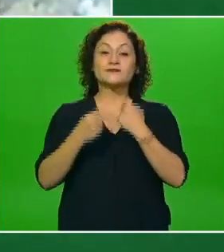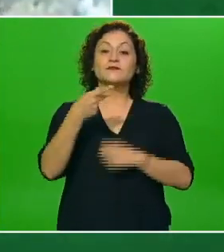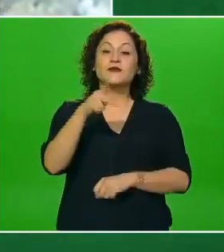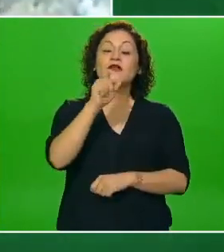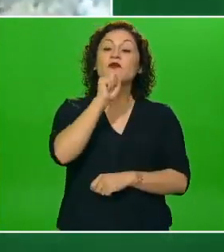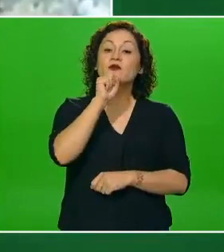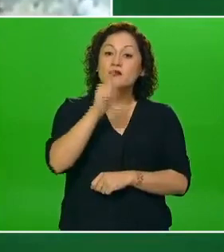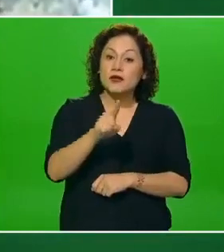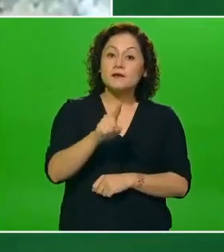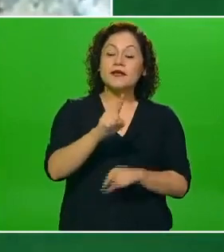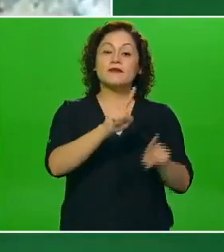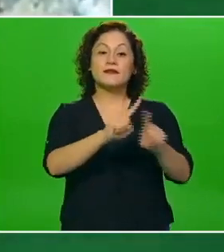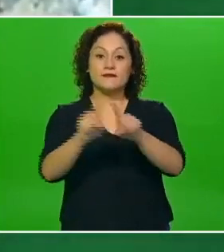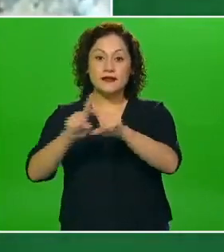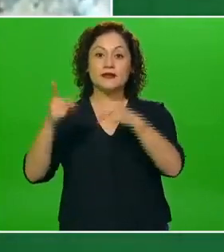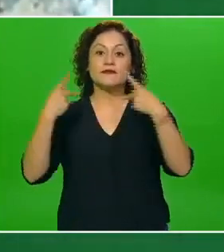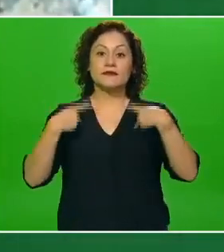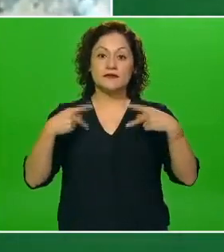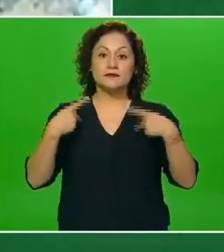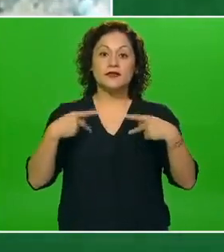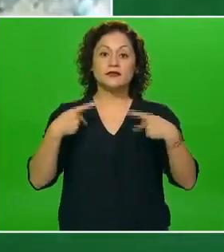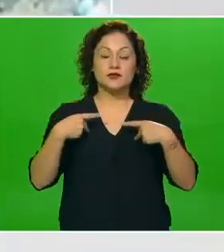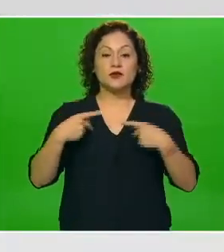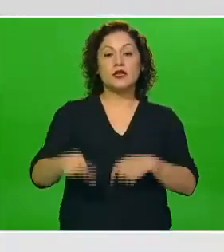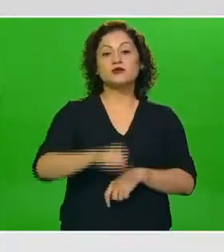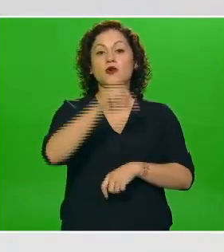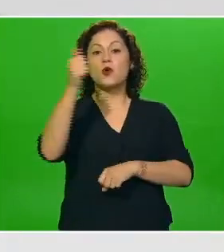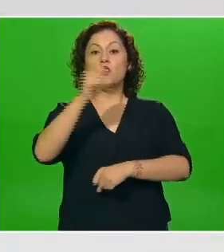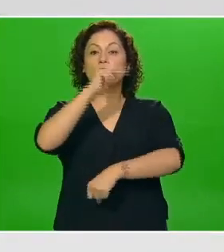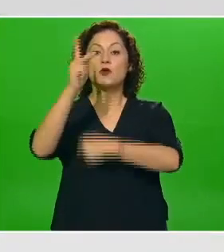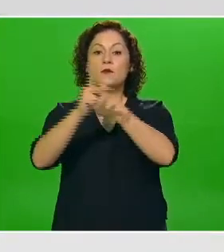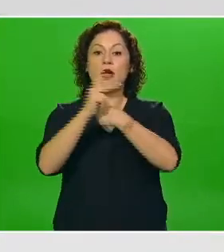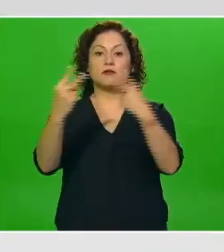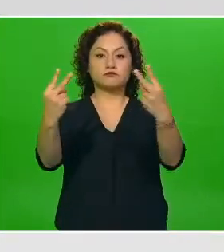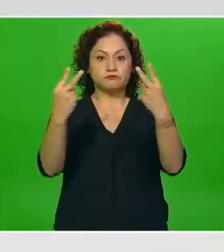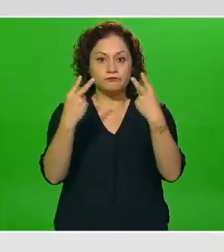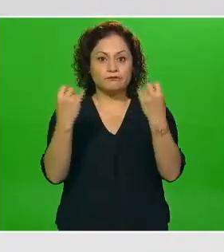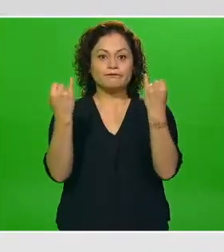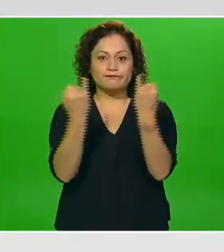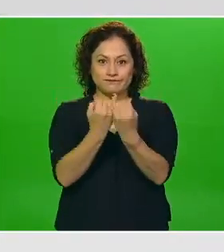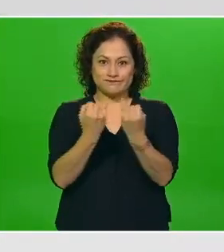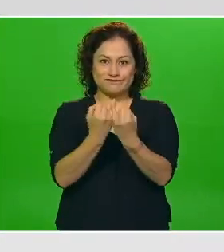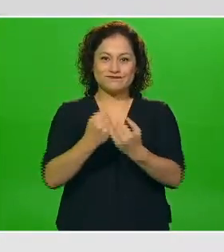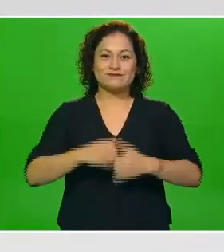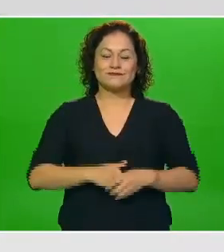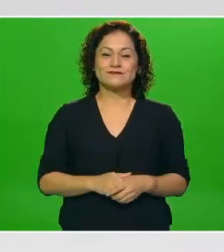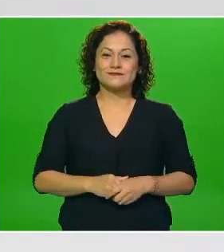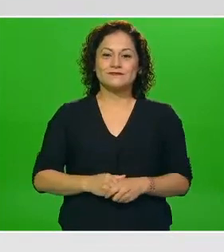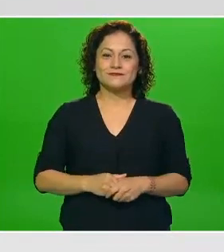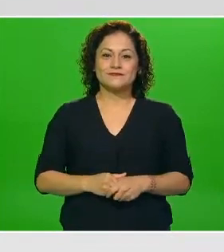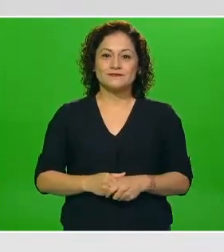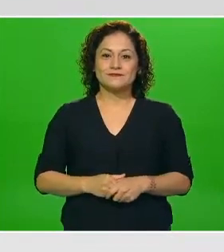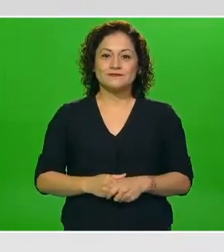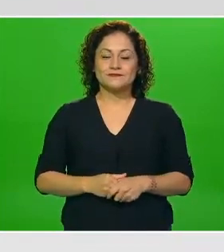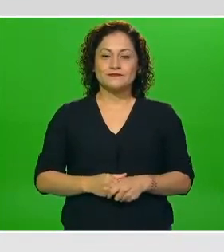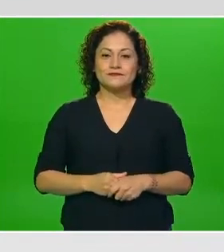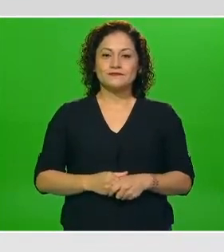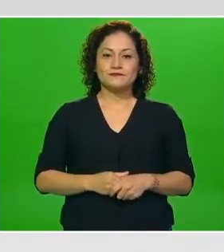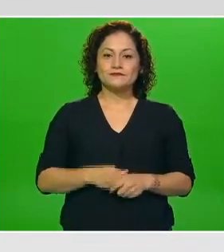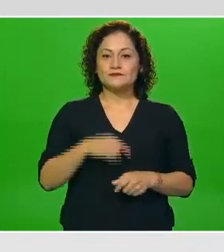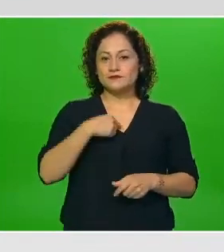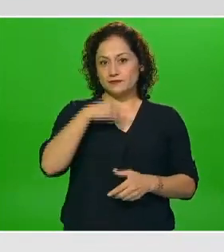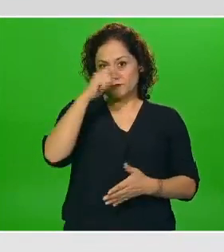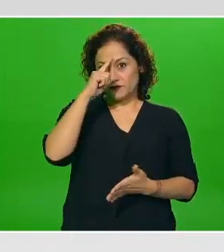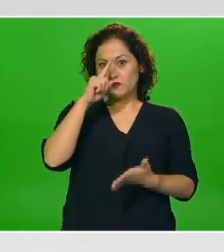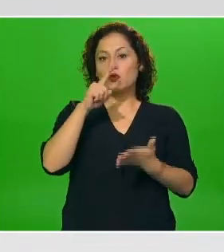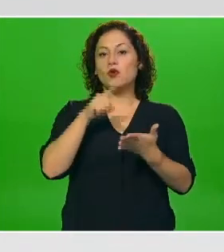televidentes y radioescuchas que nos escuchan en otros países fuera de México creo que es muy importante